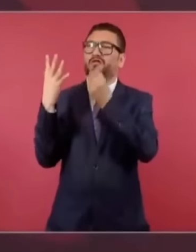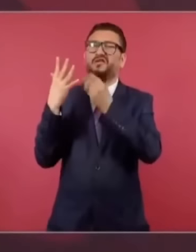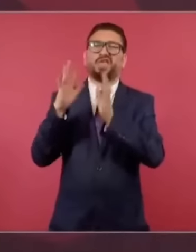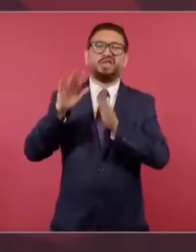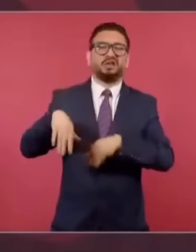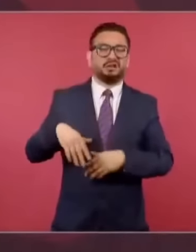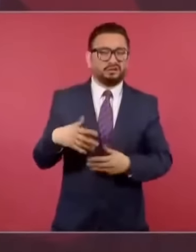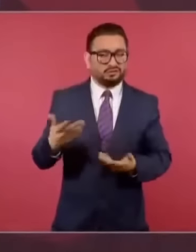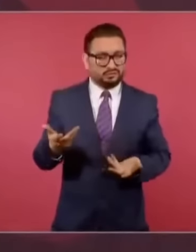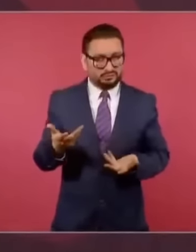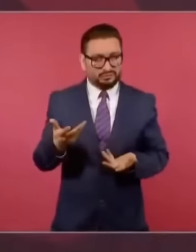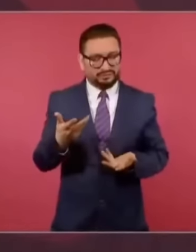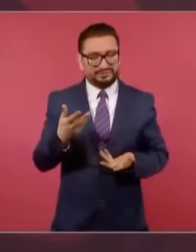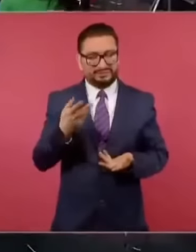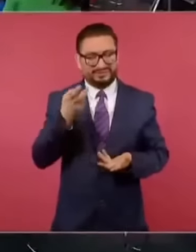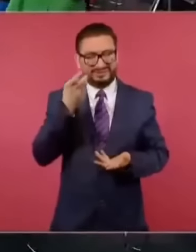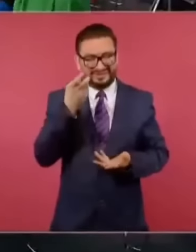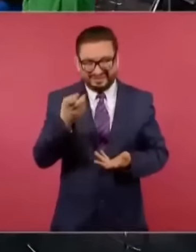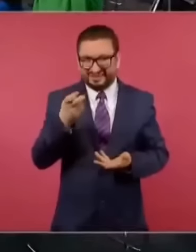Entonces, buscan así.